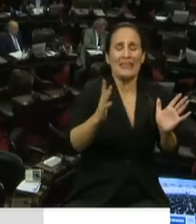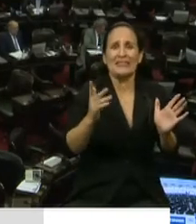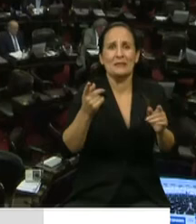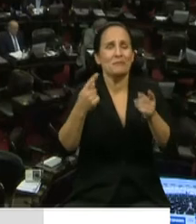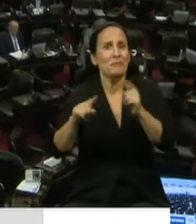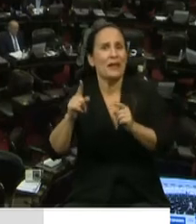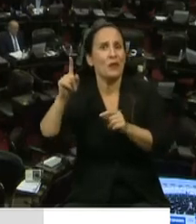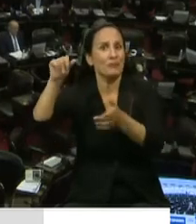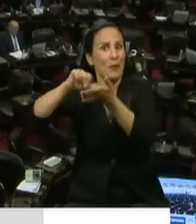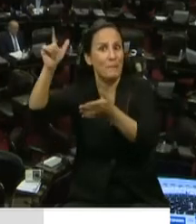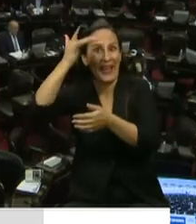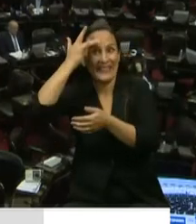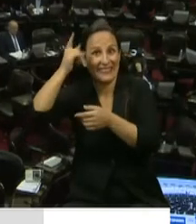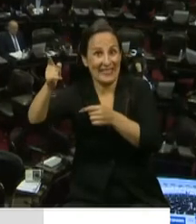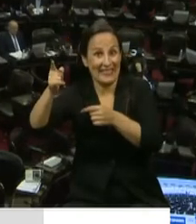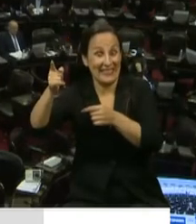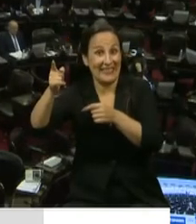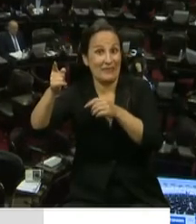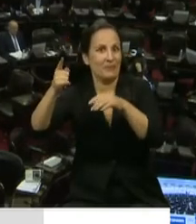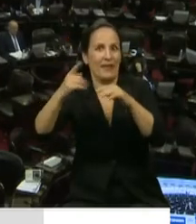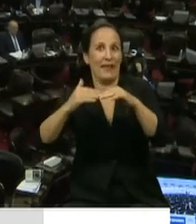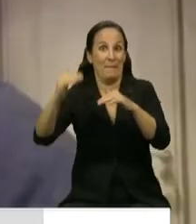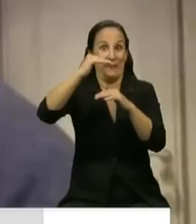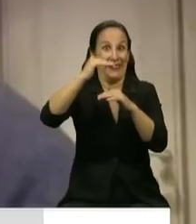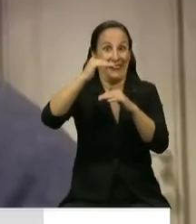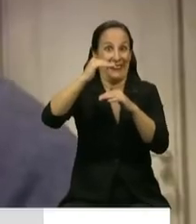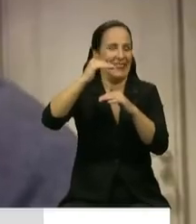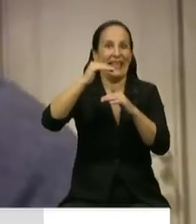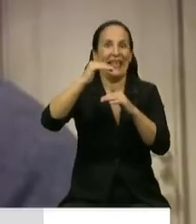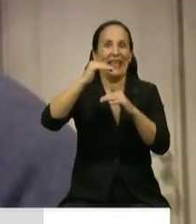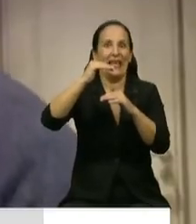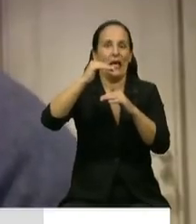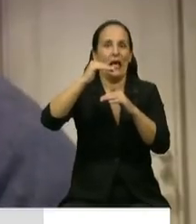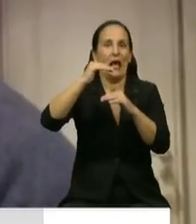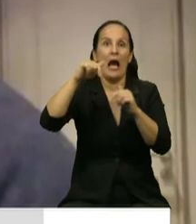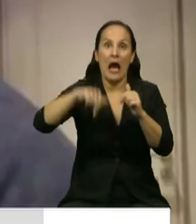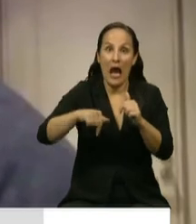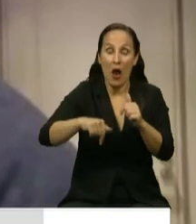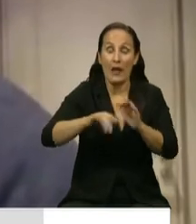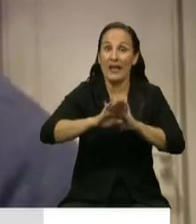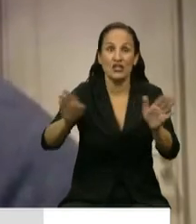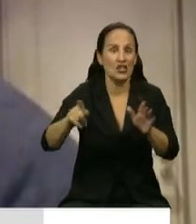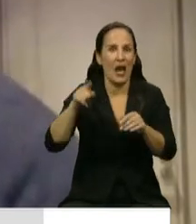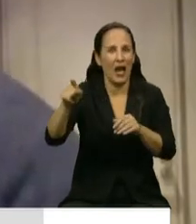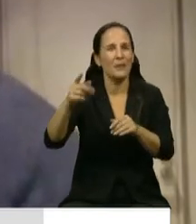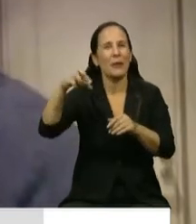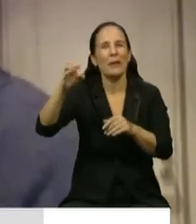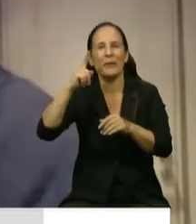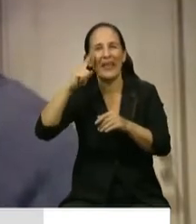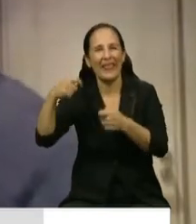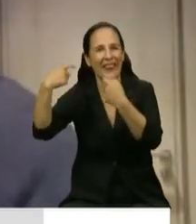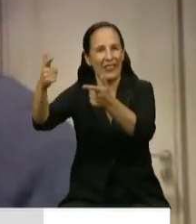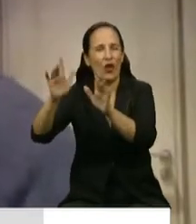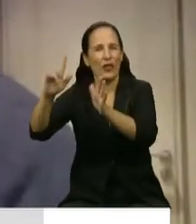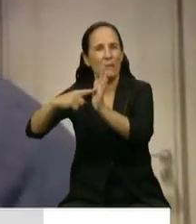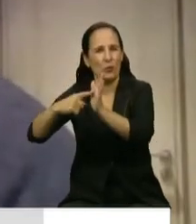solo nos superaba en ese ranking. Hasta hace pocas horas que acaba de largar un paquete de asistencia al sector privado, además de 10 puntos del producto, Argentina ha hecho